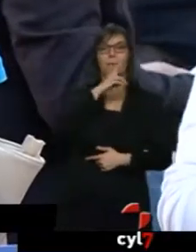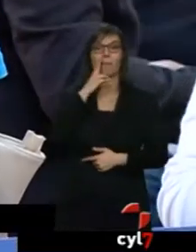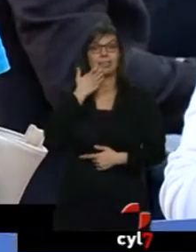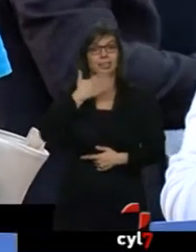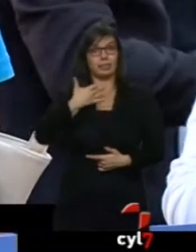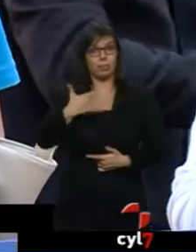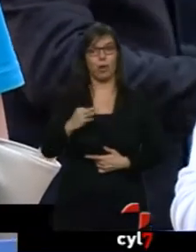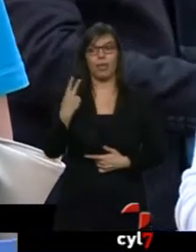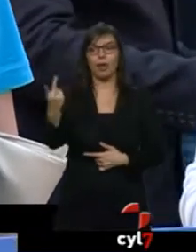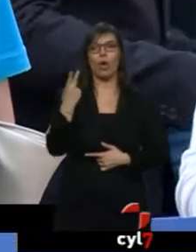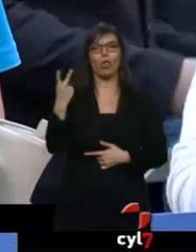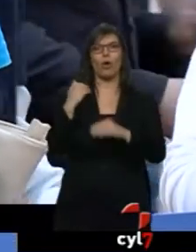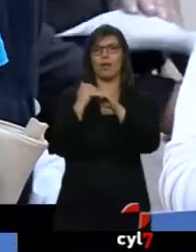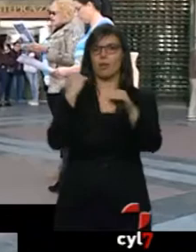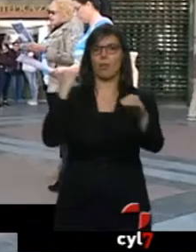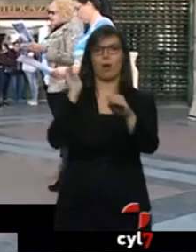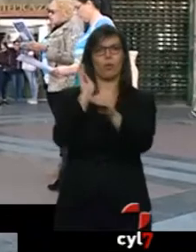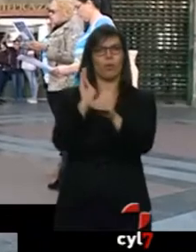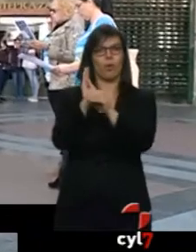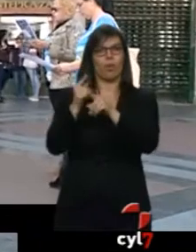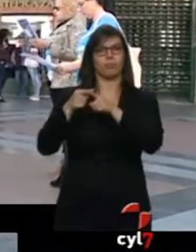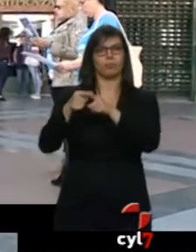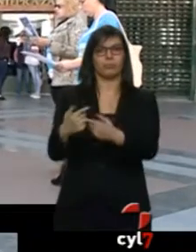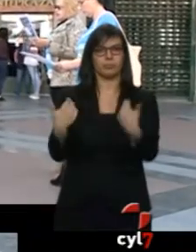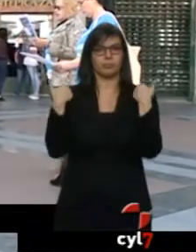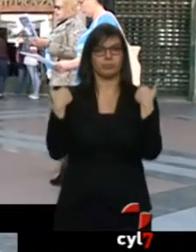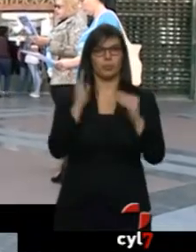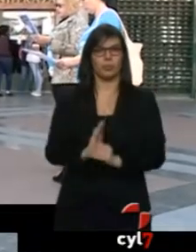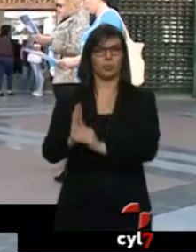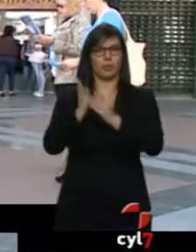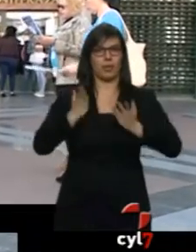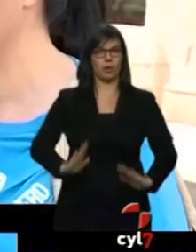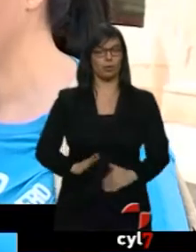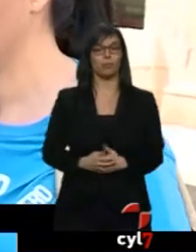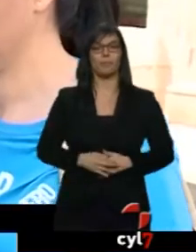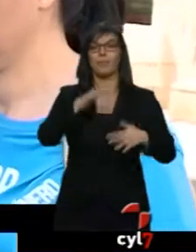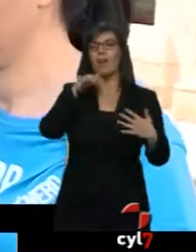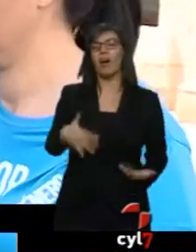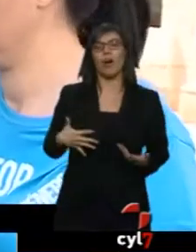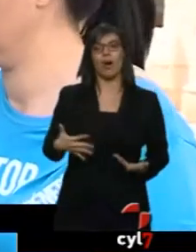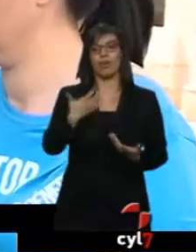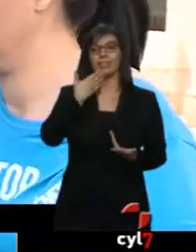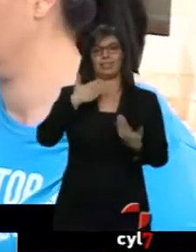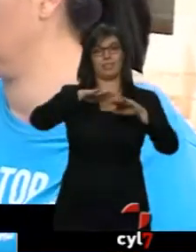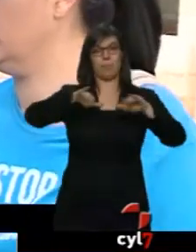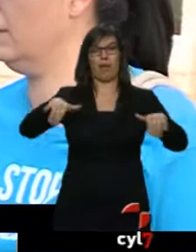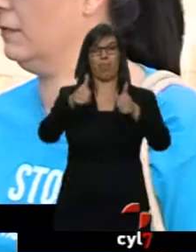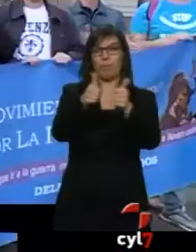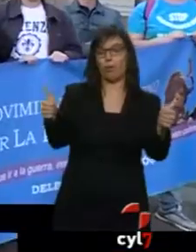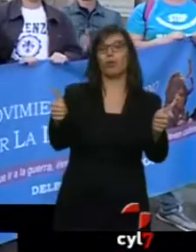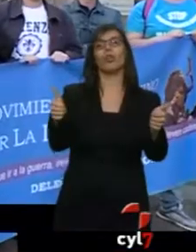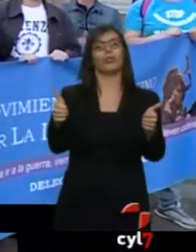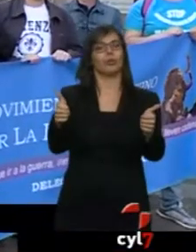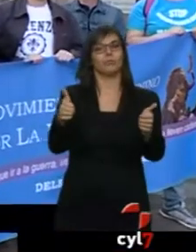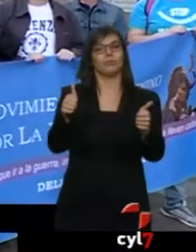estén en igualdad de condiciones... ...al asumir la custodia de sus hijos. Actualmente, en las separaciones y los divorcios, los casos de custodia